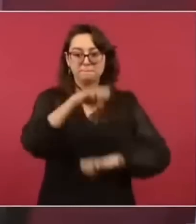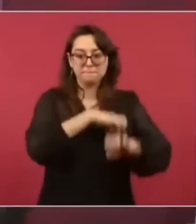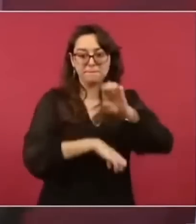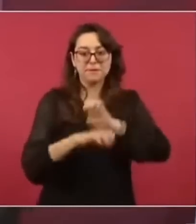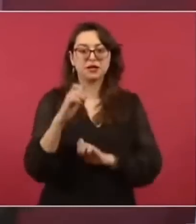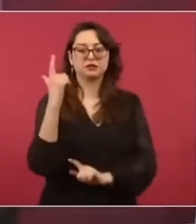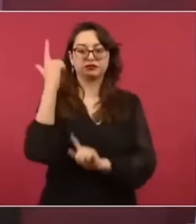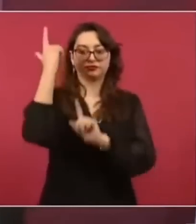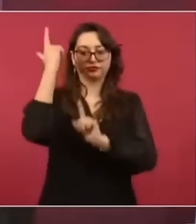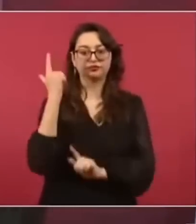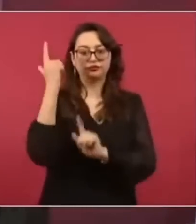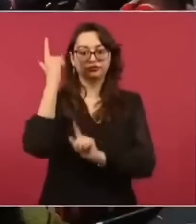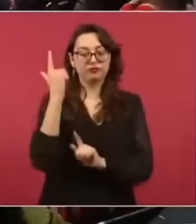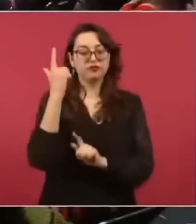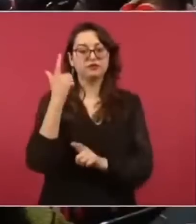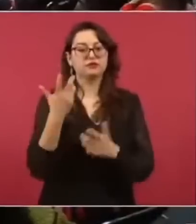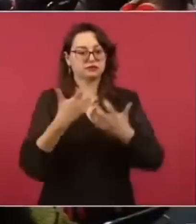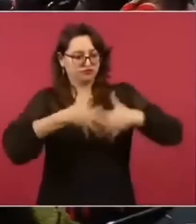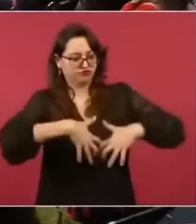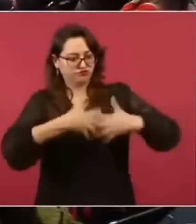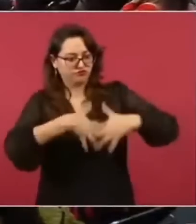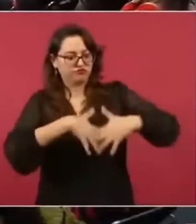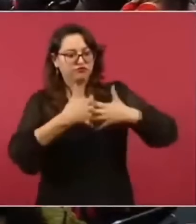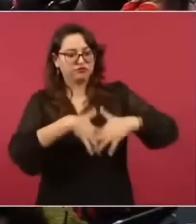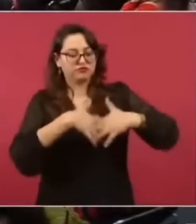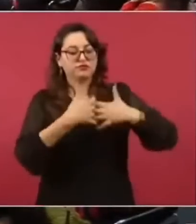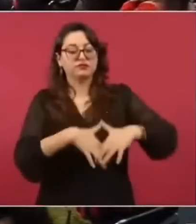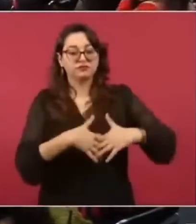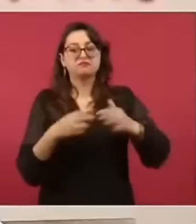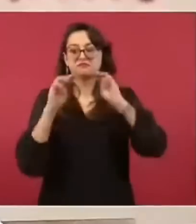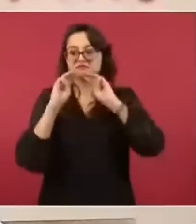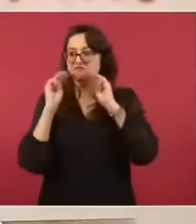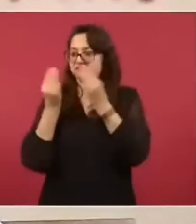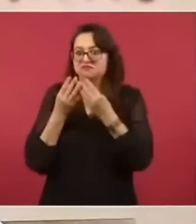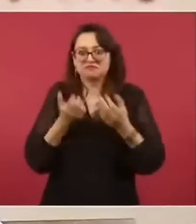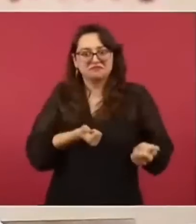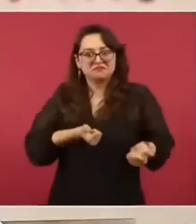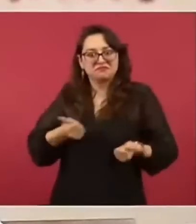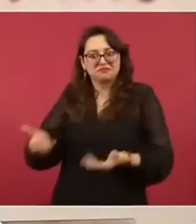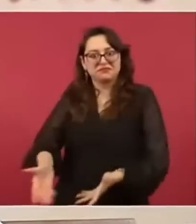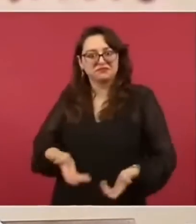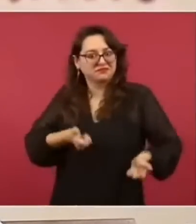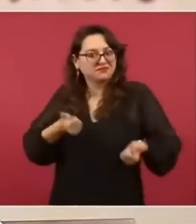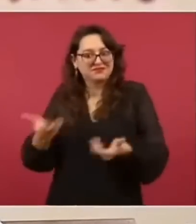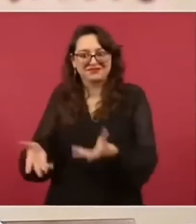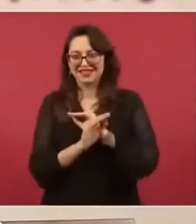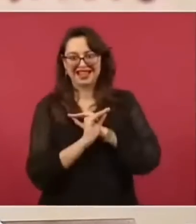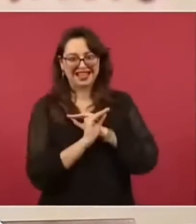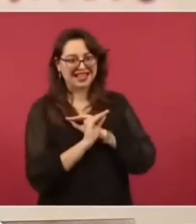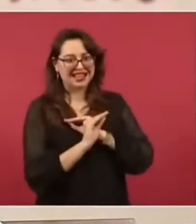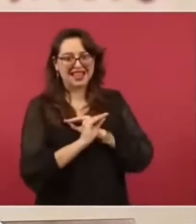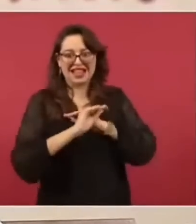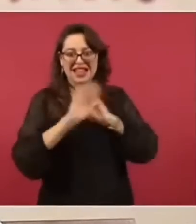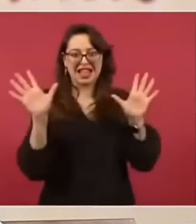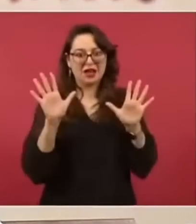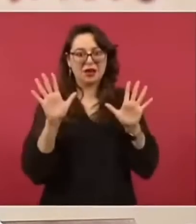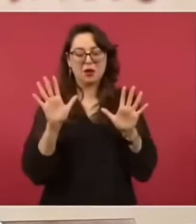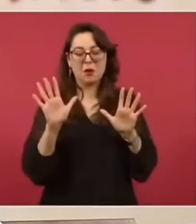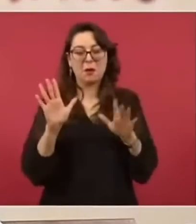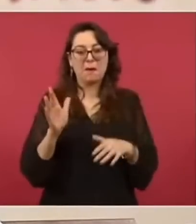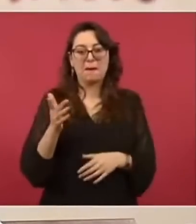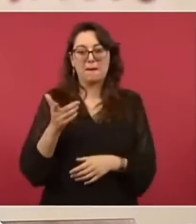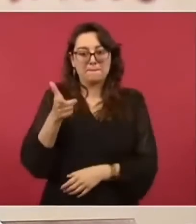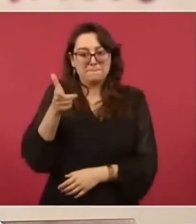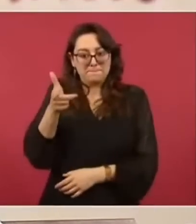están produciendo armas para el sector claramente asociado al narcotráfico, con pistolas hechas en función de eso,